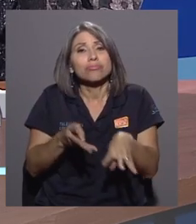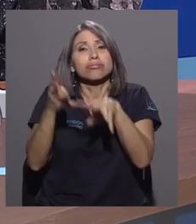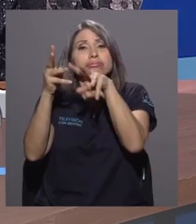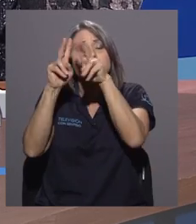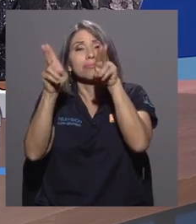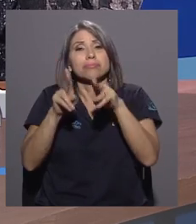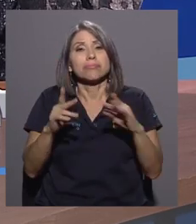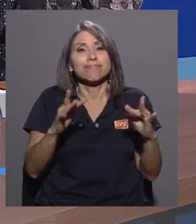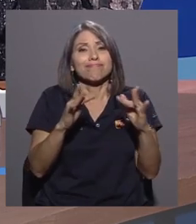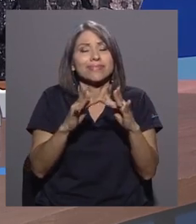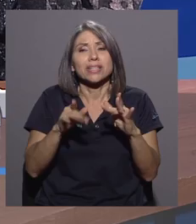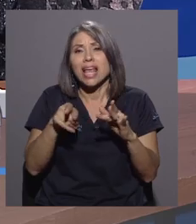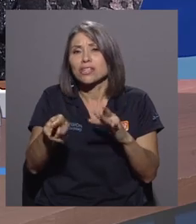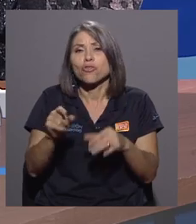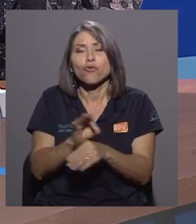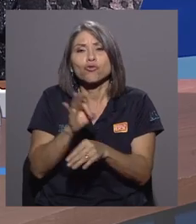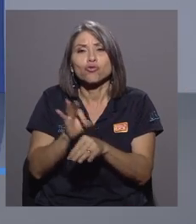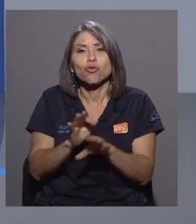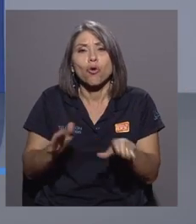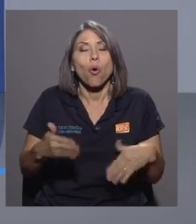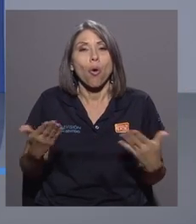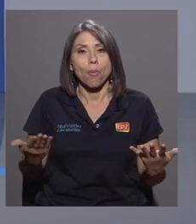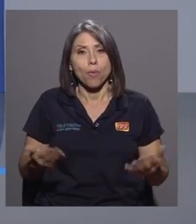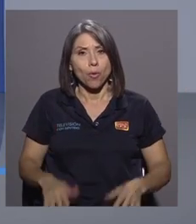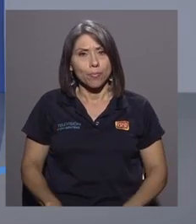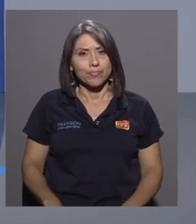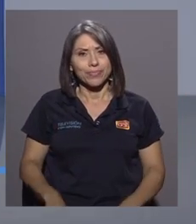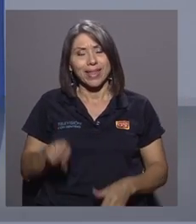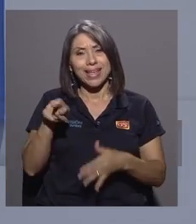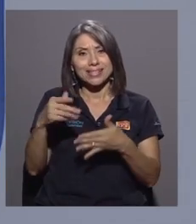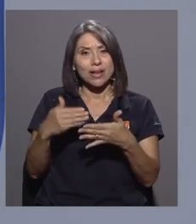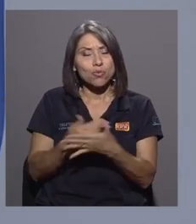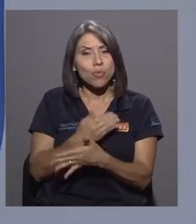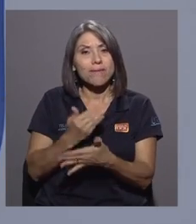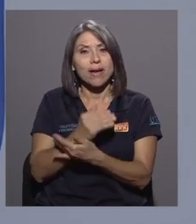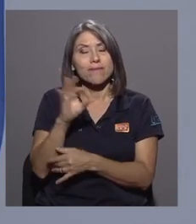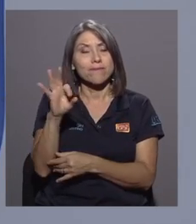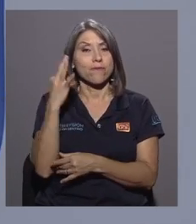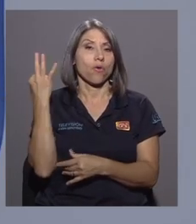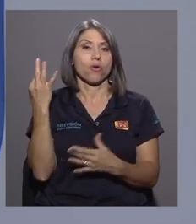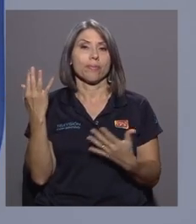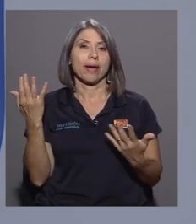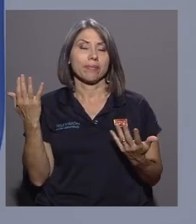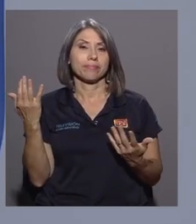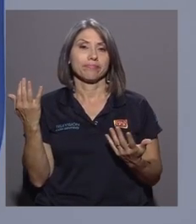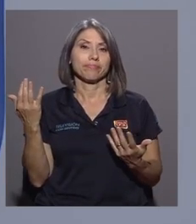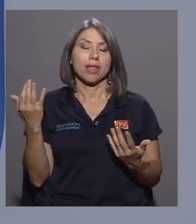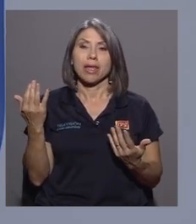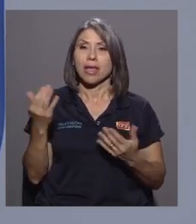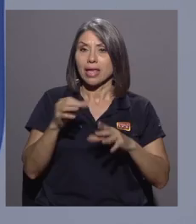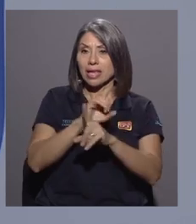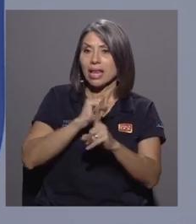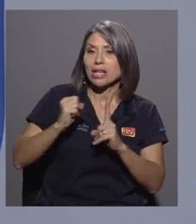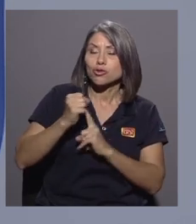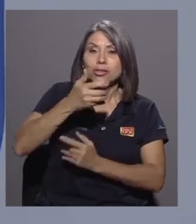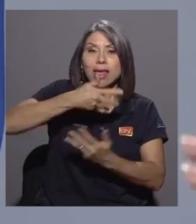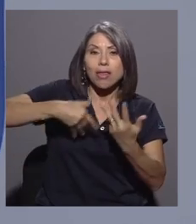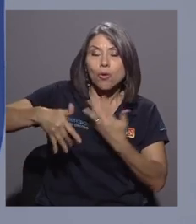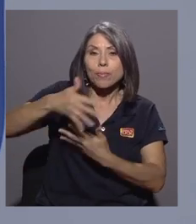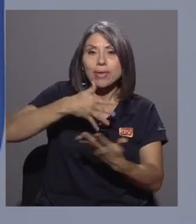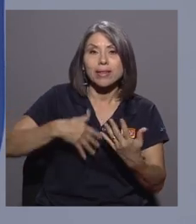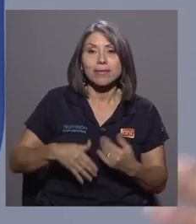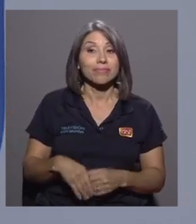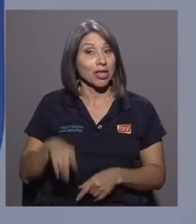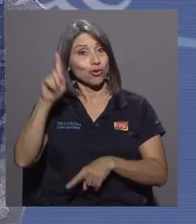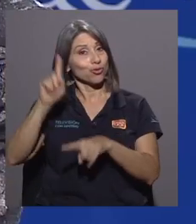esa nueva forma en la que convive la sociedad, por así decir. Y que es